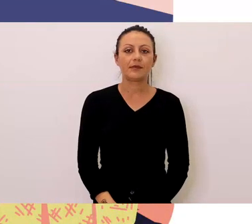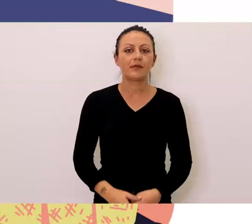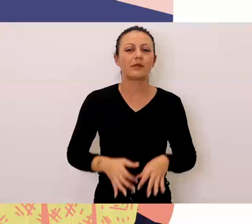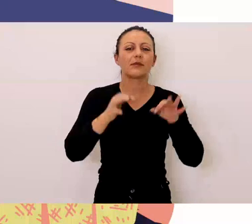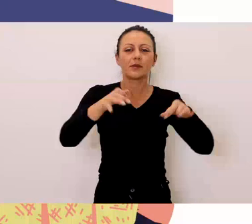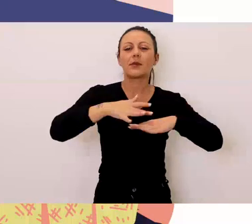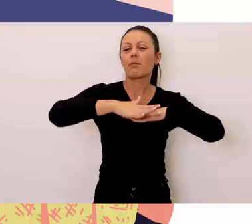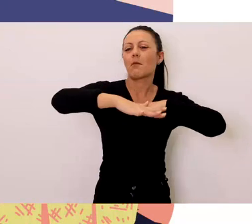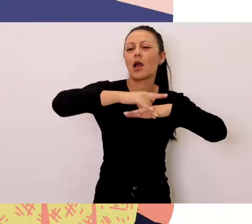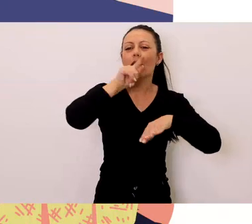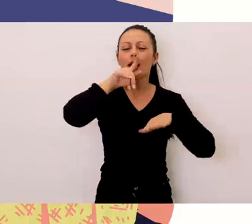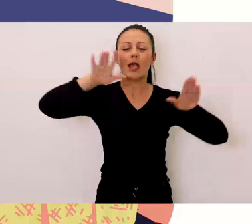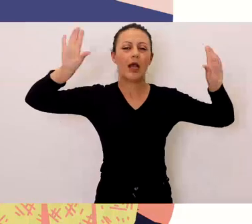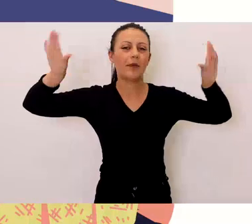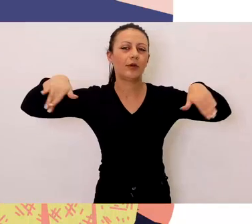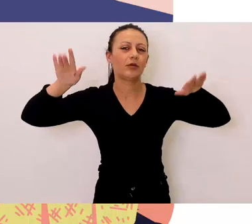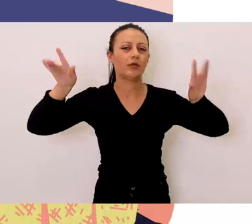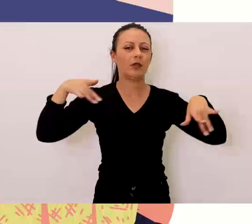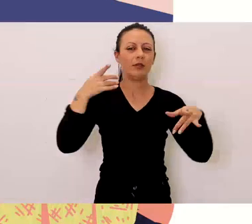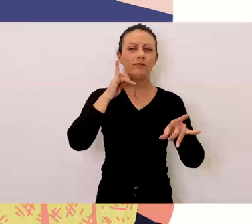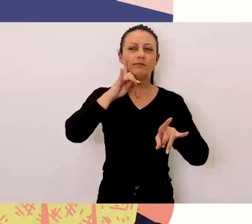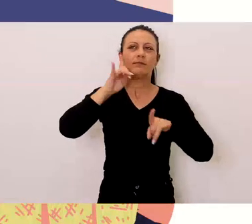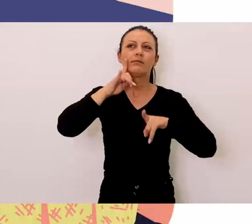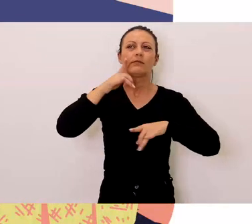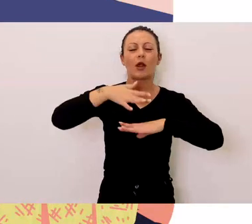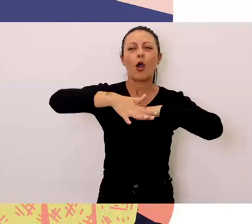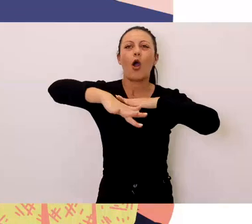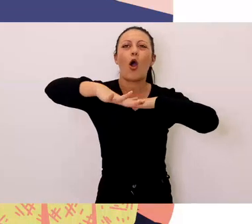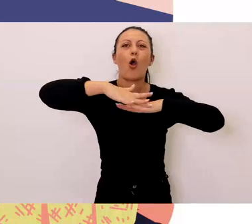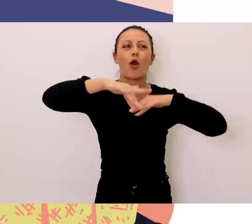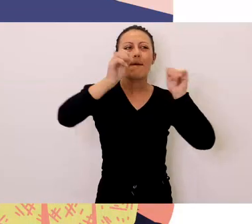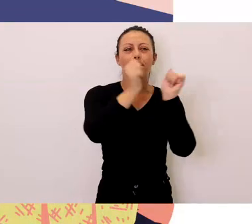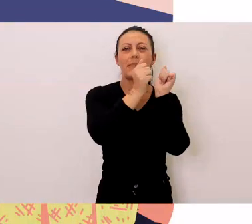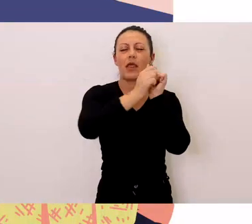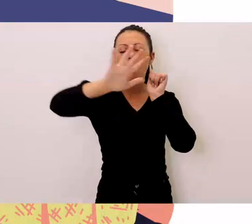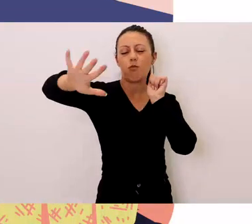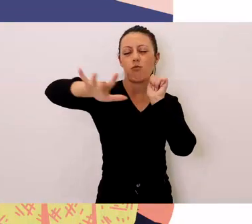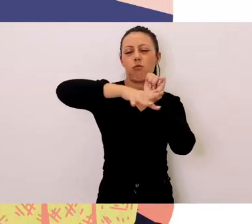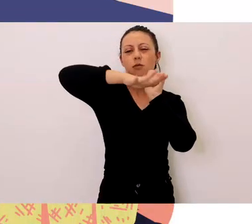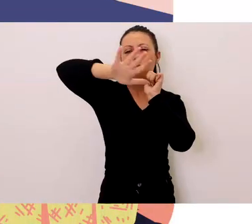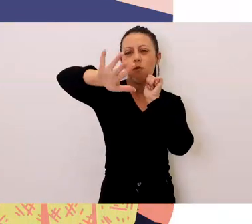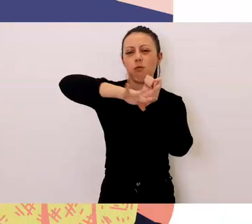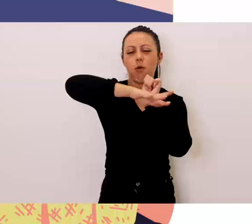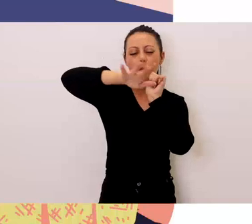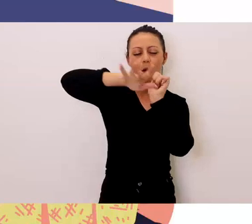Siempre el mar, las gaviotas y el sonido de las olas golpeando las piedras antes de ser arena.